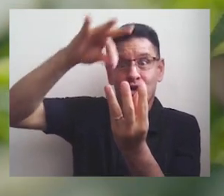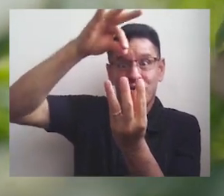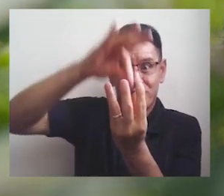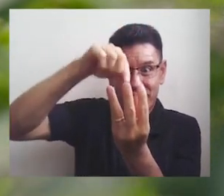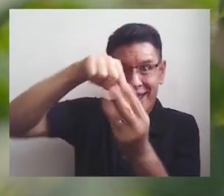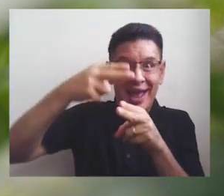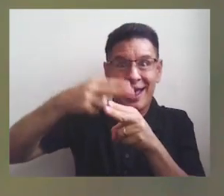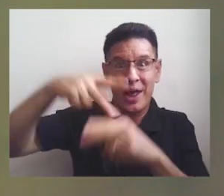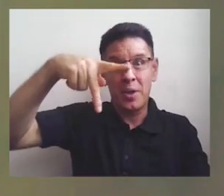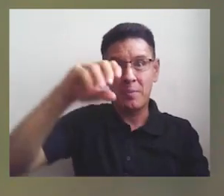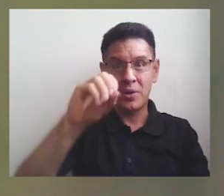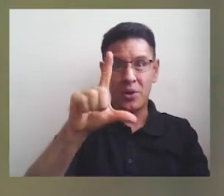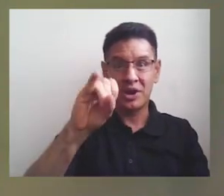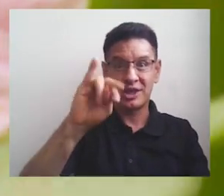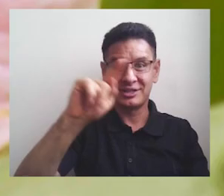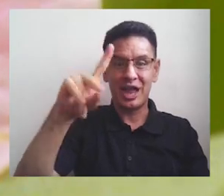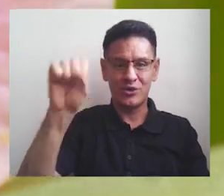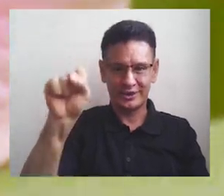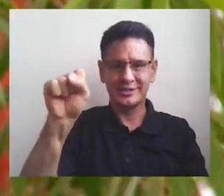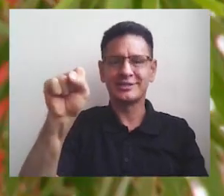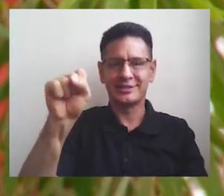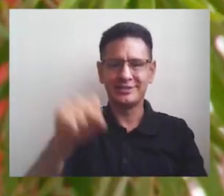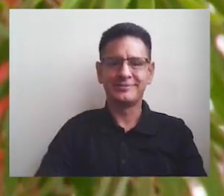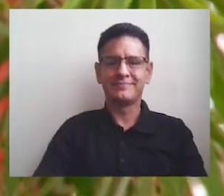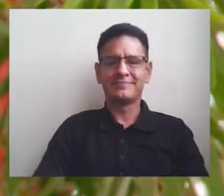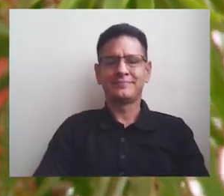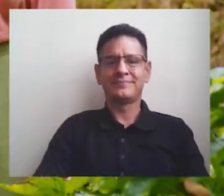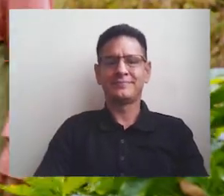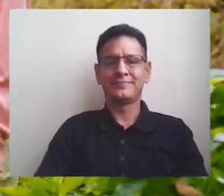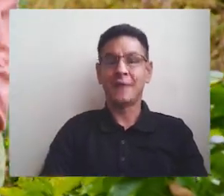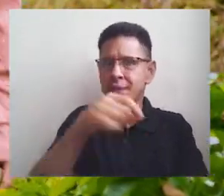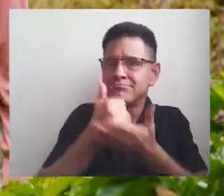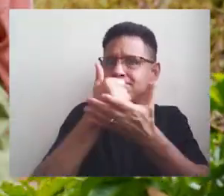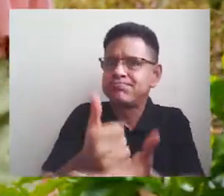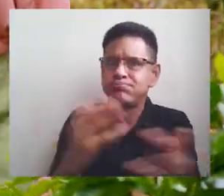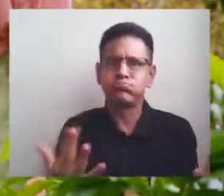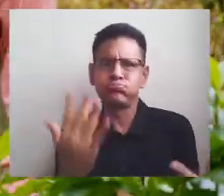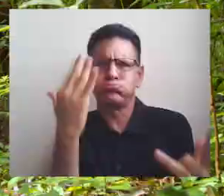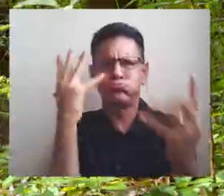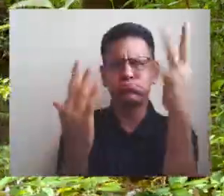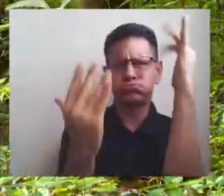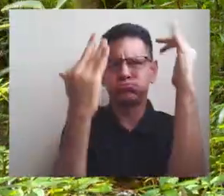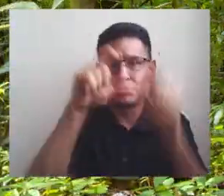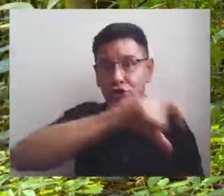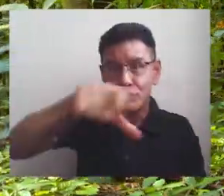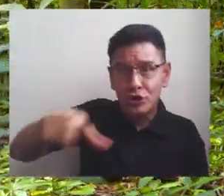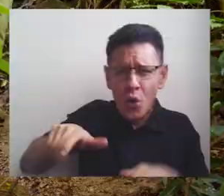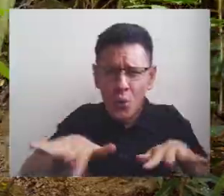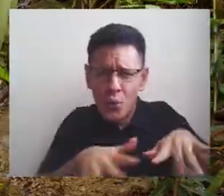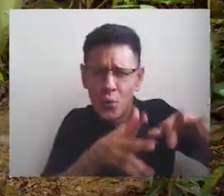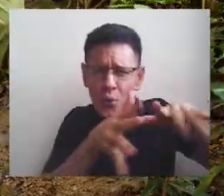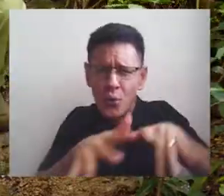transportado por diminutos animales que llamamos polinizadores. Estos generan las cosechas, los bosques,